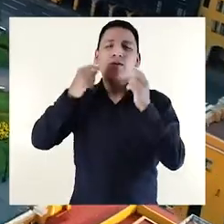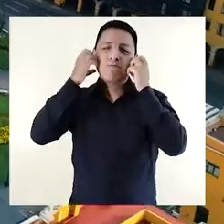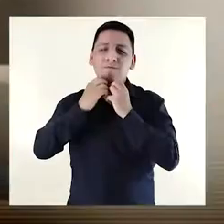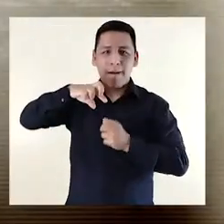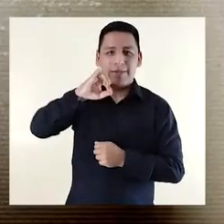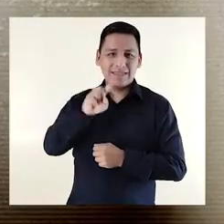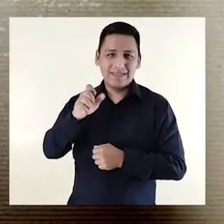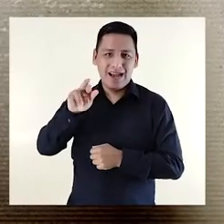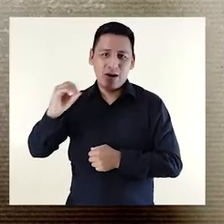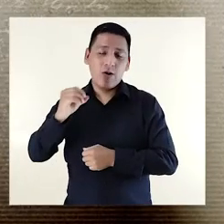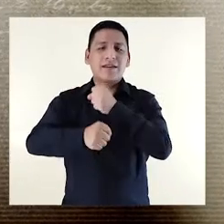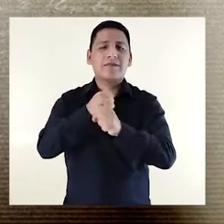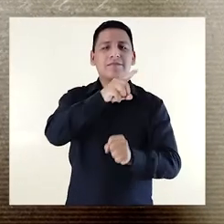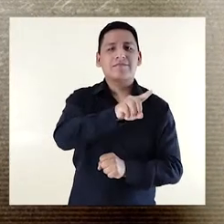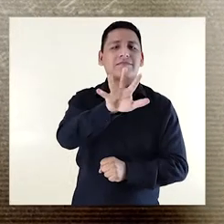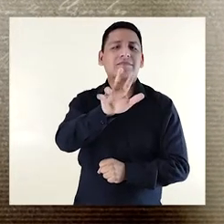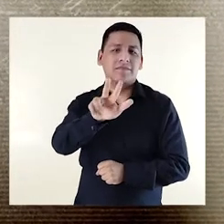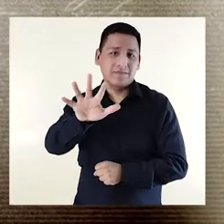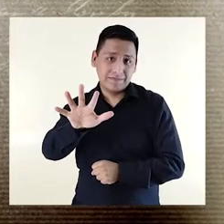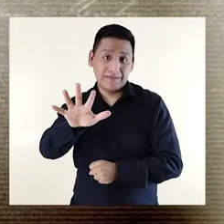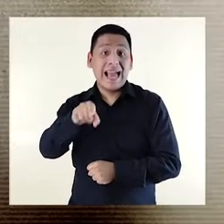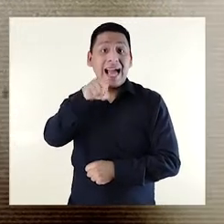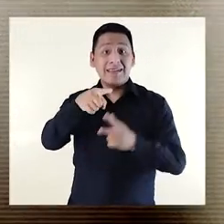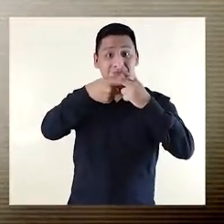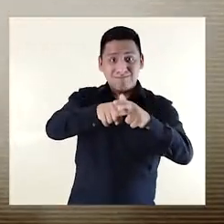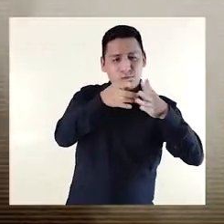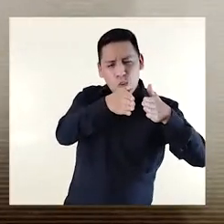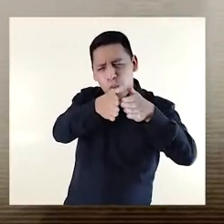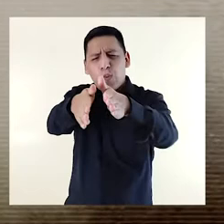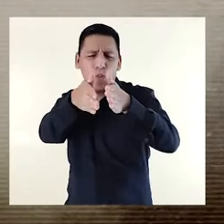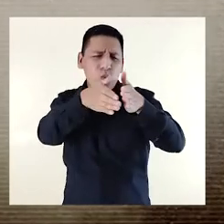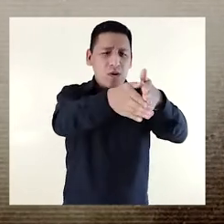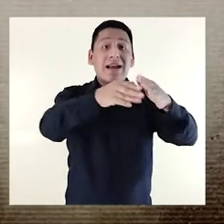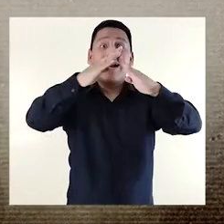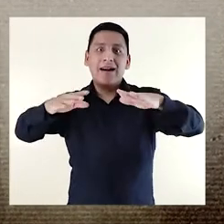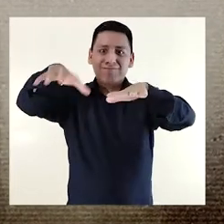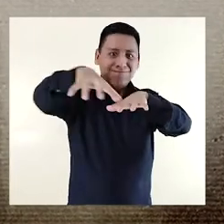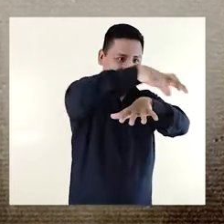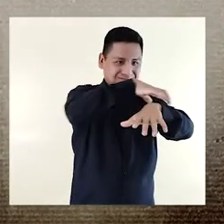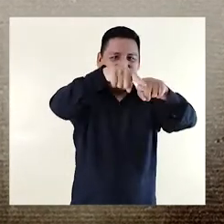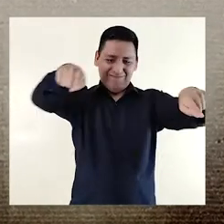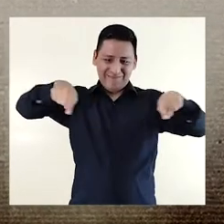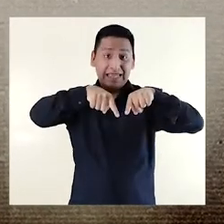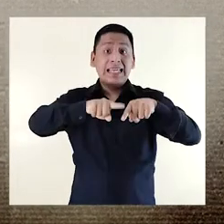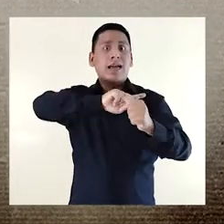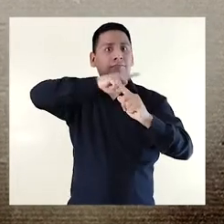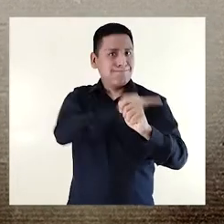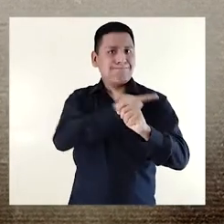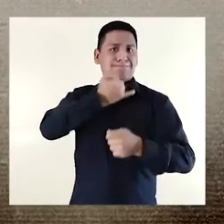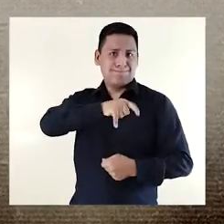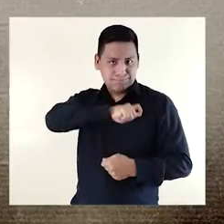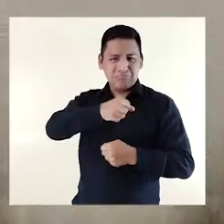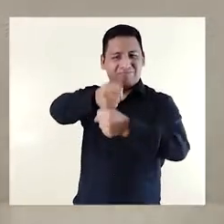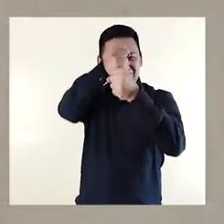por Francisco Pizarro en 1535, desde donde trazó la cuadrícula de las calles y solares, y donde se asentó el poder español